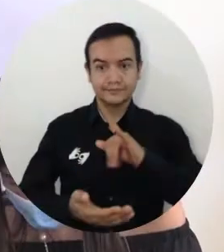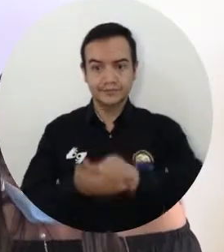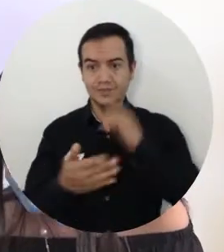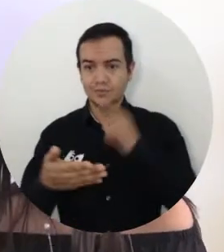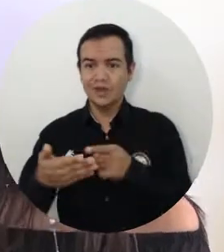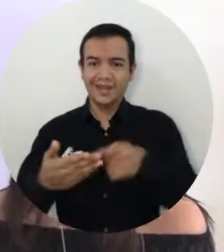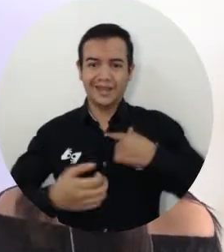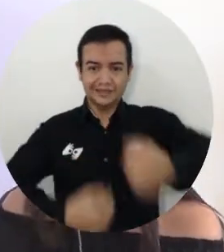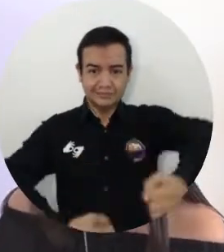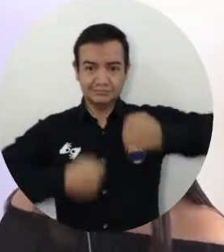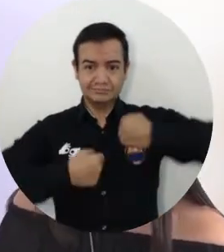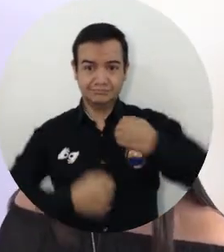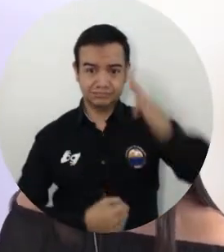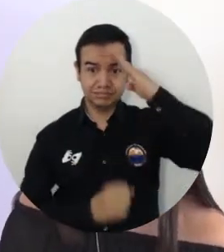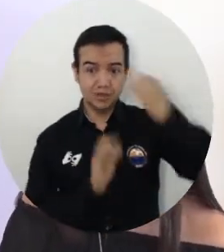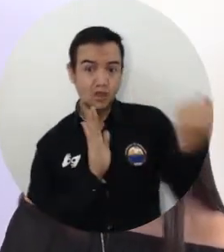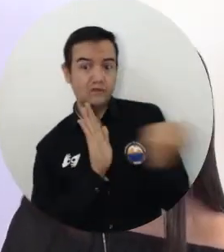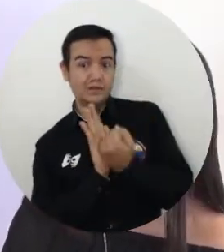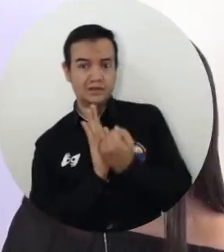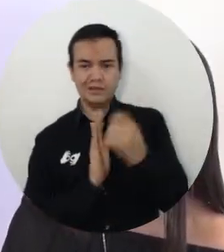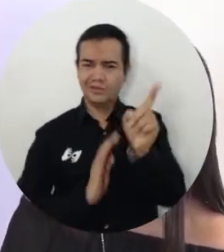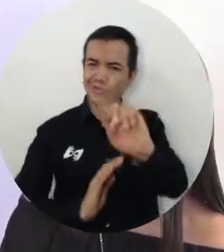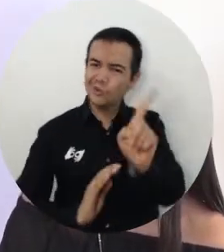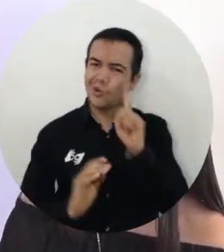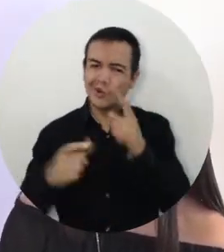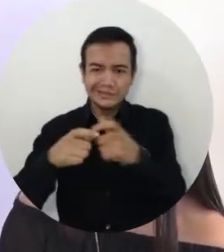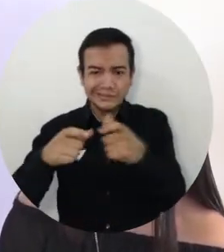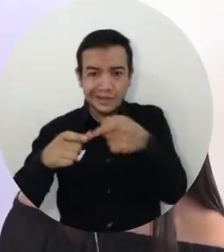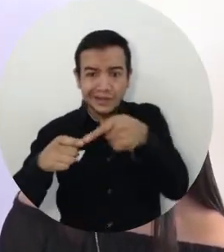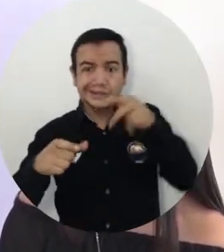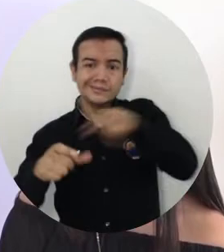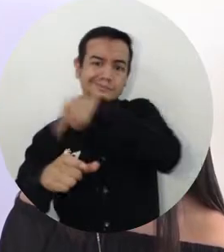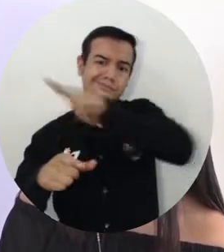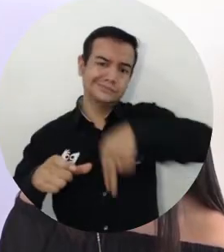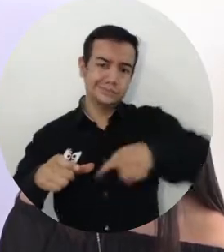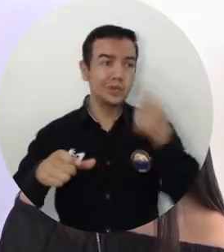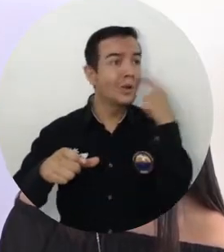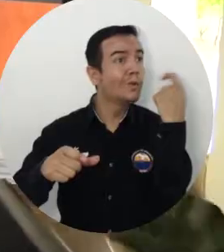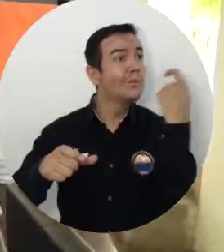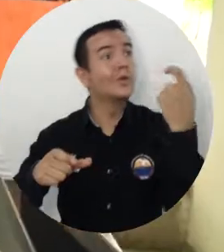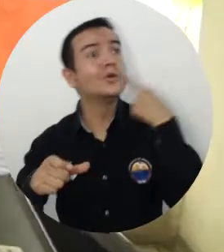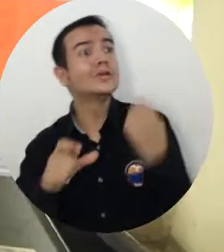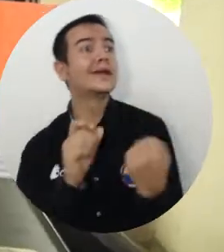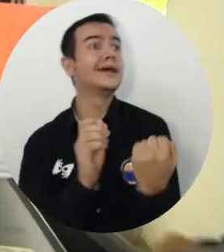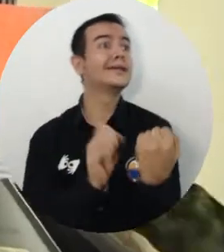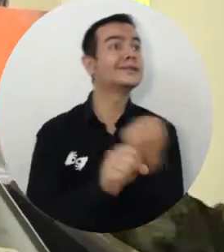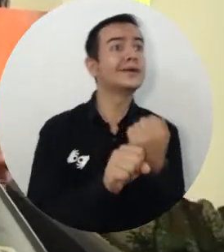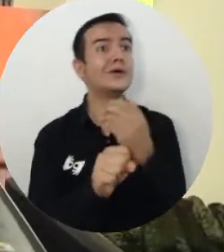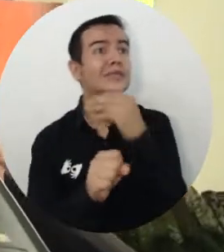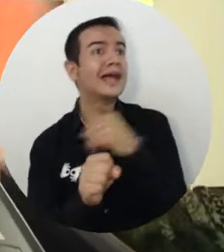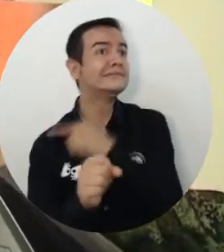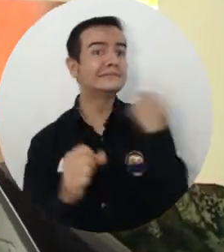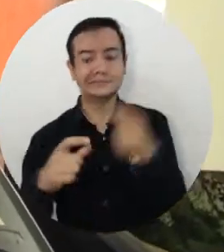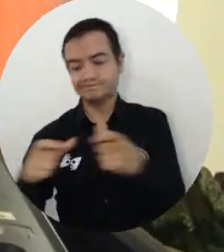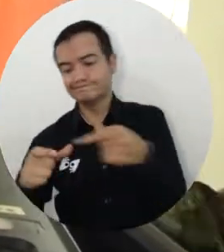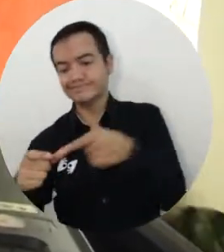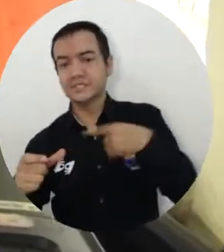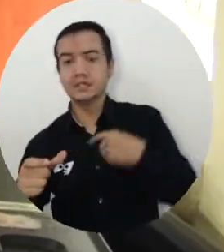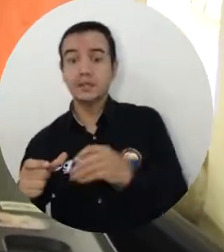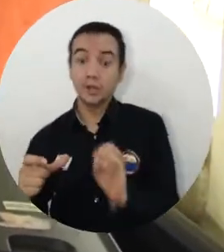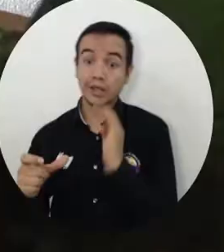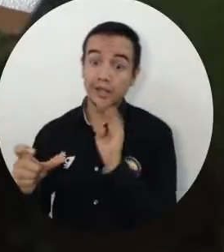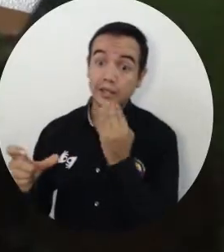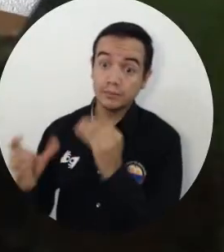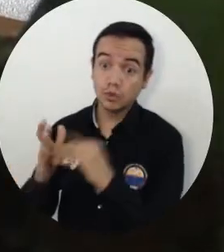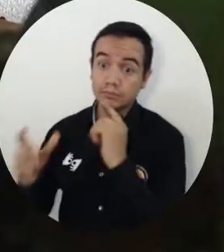Eliminemos de una vez el servicio militar obligatorio, ese papel no puede ser requisito para conseguir un trabajo y entonces una vez te la dan, tienes